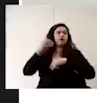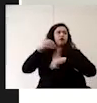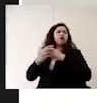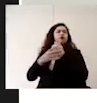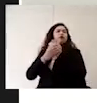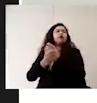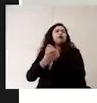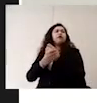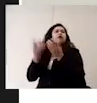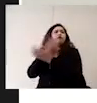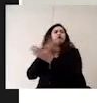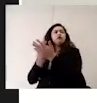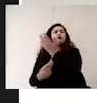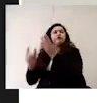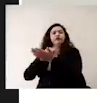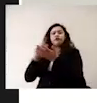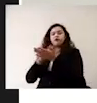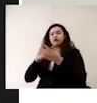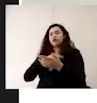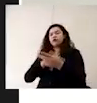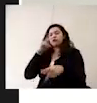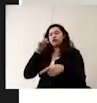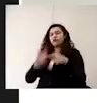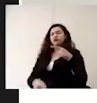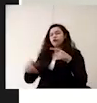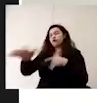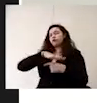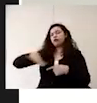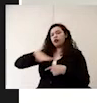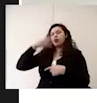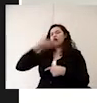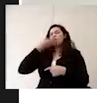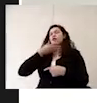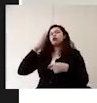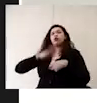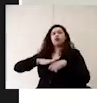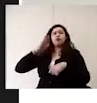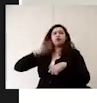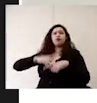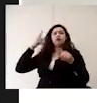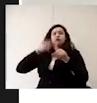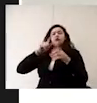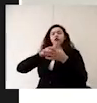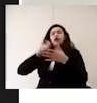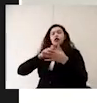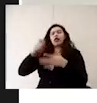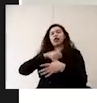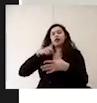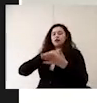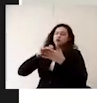un programa de limpieza y desinfección de áreas comunes y todo esto idealmente debe estar registrado en bitácoras